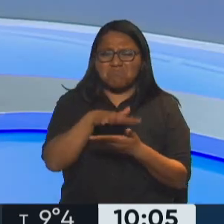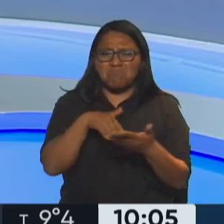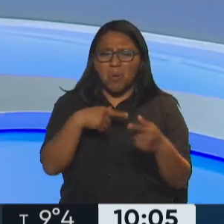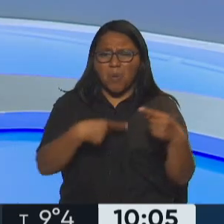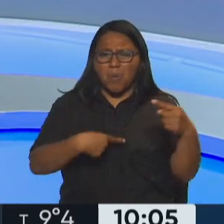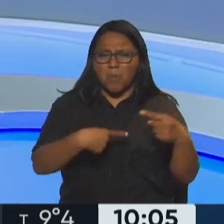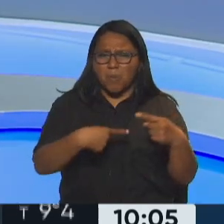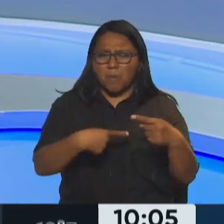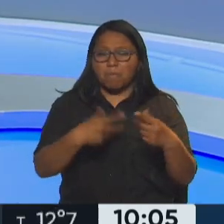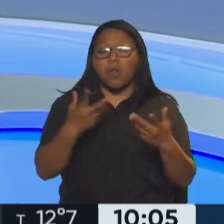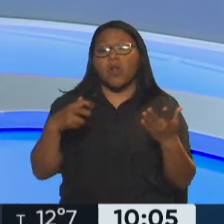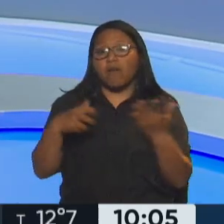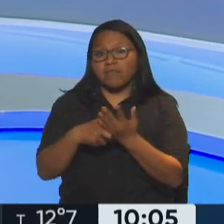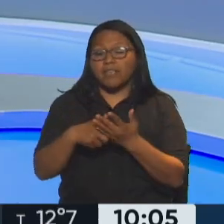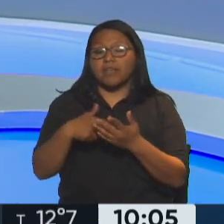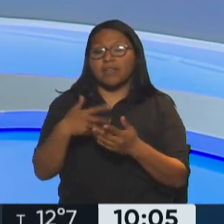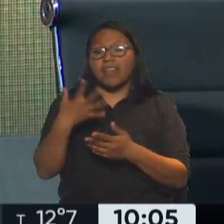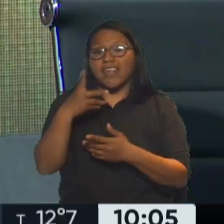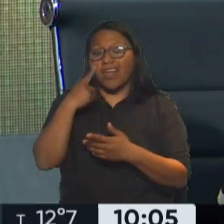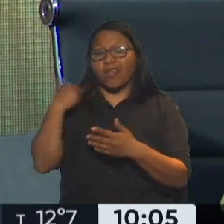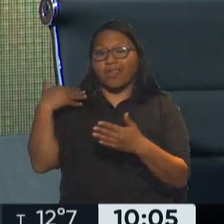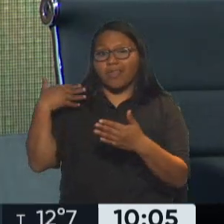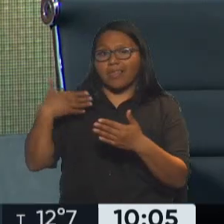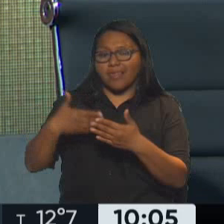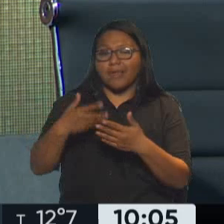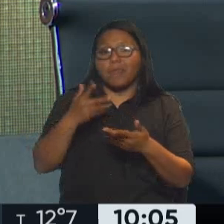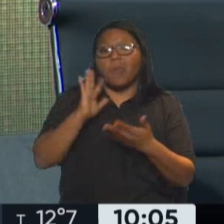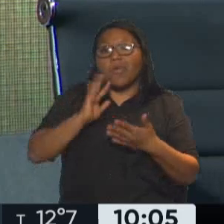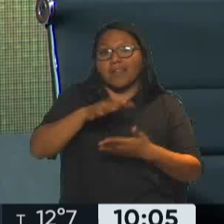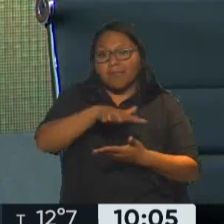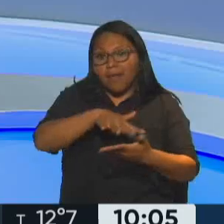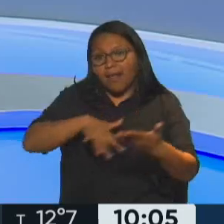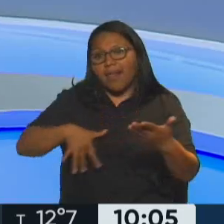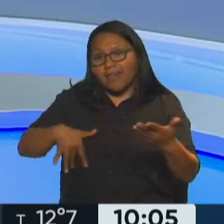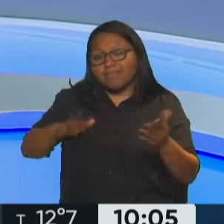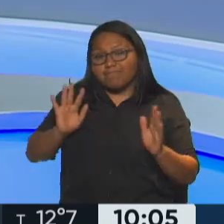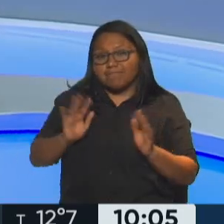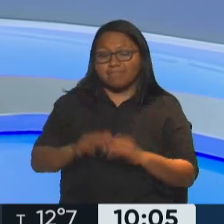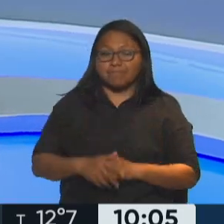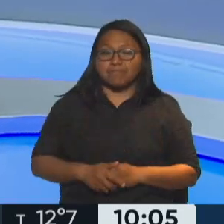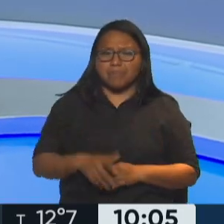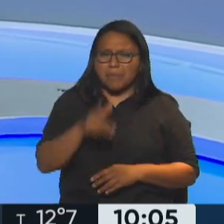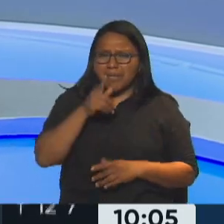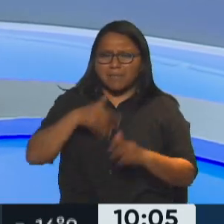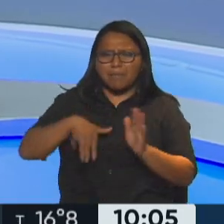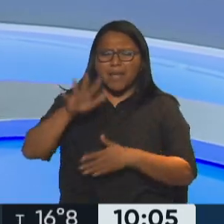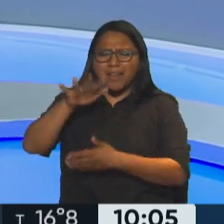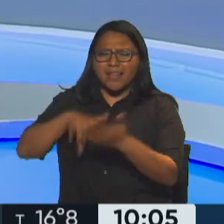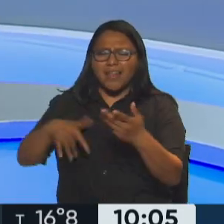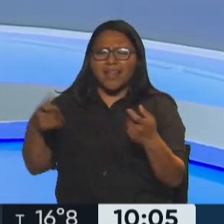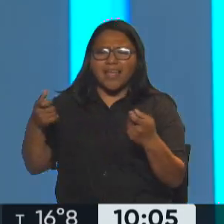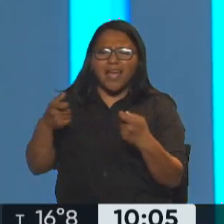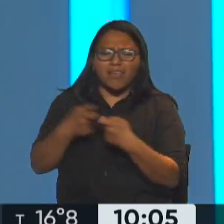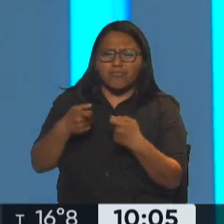los fiscales han hablado cinco días seguidos, ¿no? Podrían haber agregado un poquito más de datos. Fue más largo, me parece, el comunicado de la Asociación de